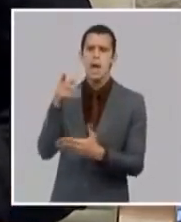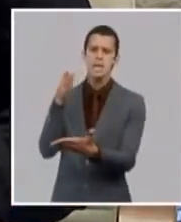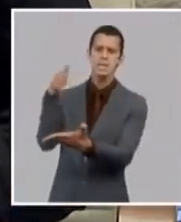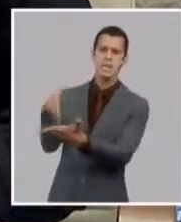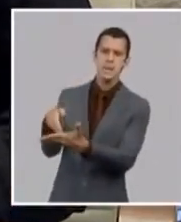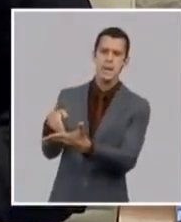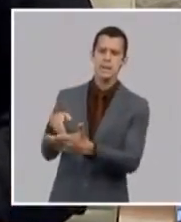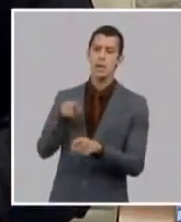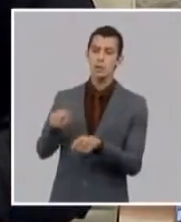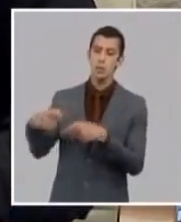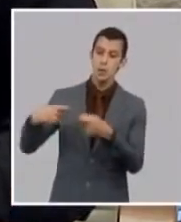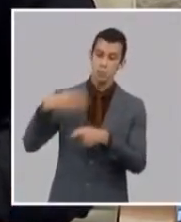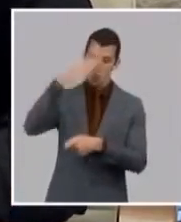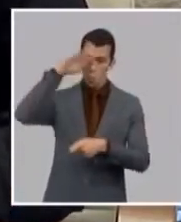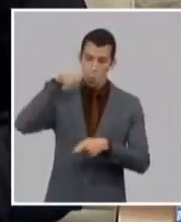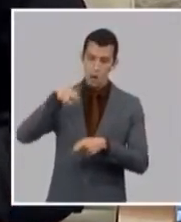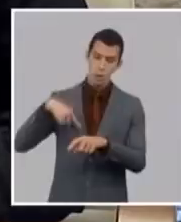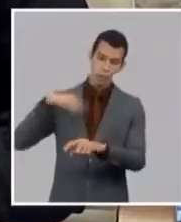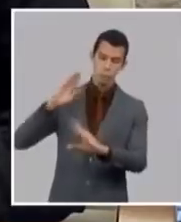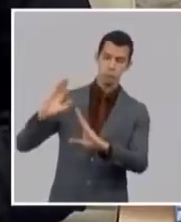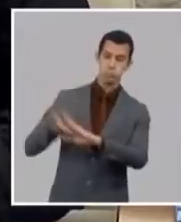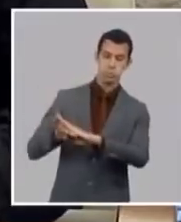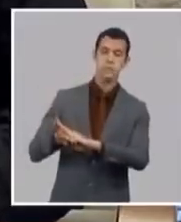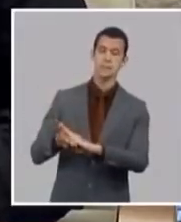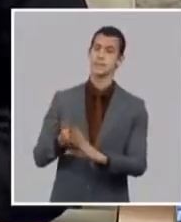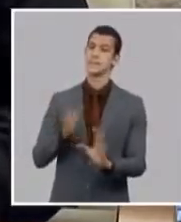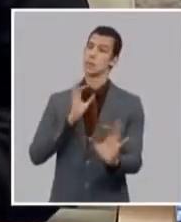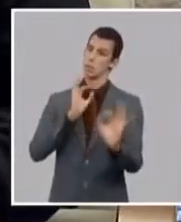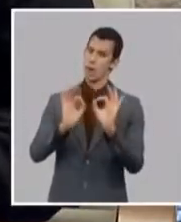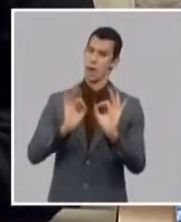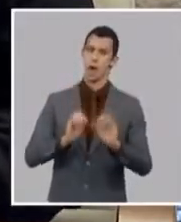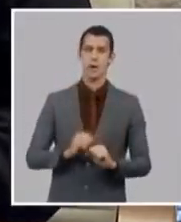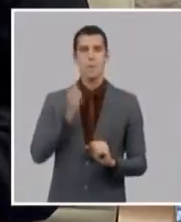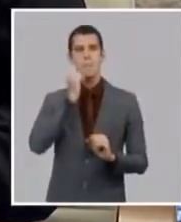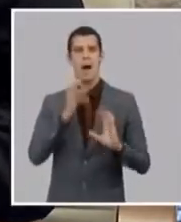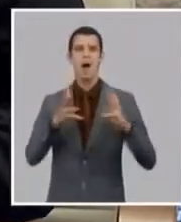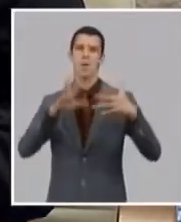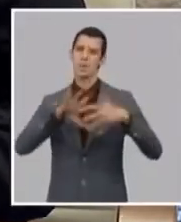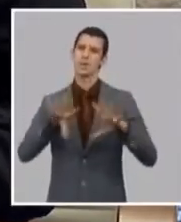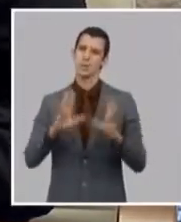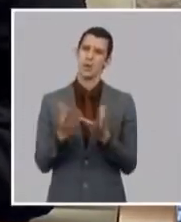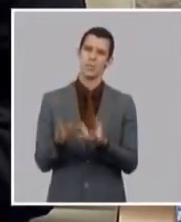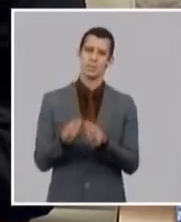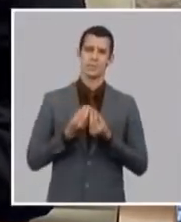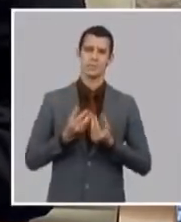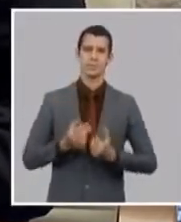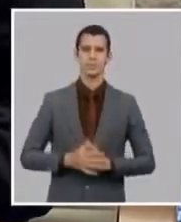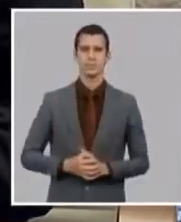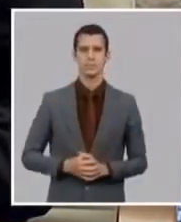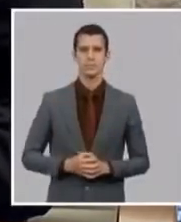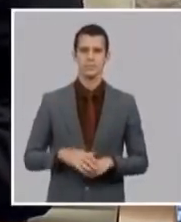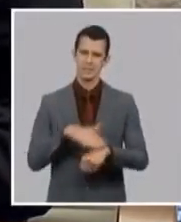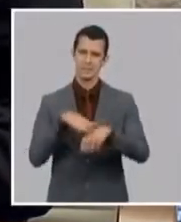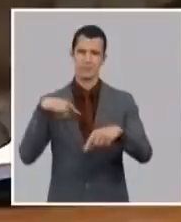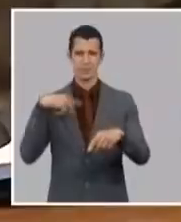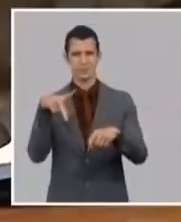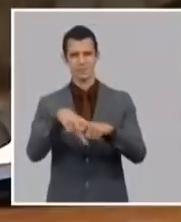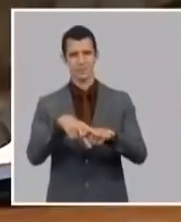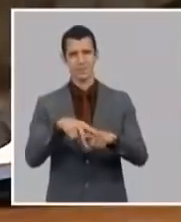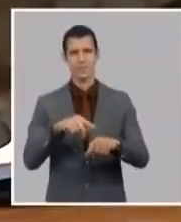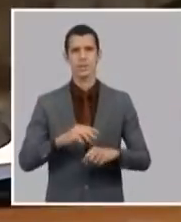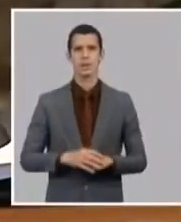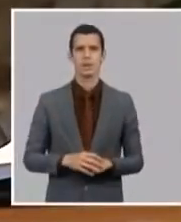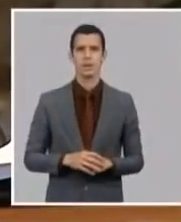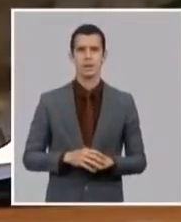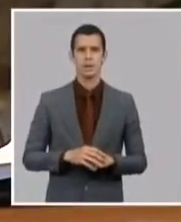en el caso nuestro el recorrecimiento de bloqueo hace más compleja esta situación hace como 15 días primer ministro disculpen el interrumpe estábamos dando